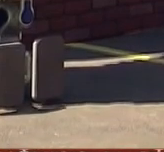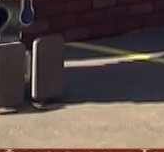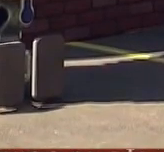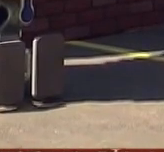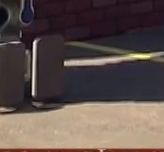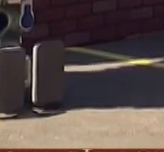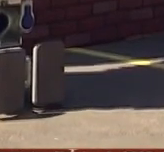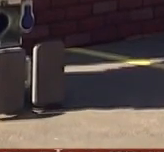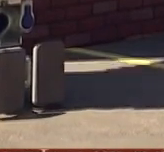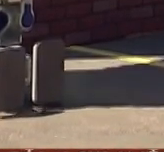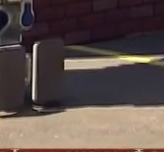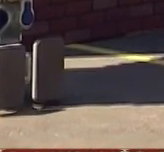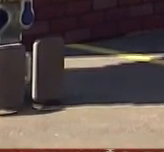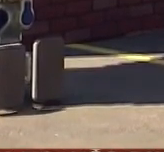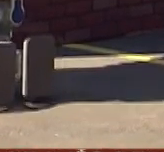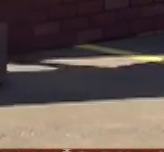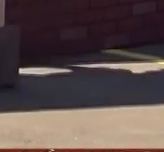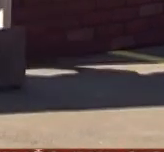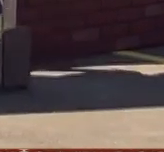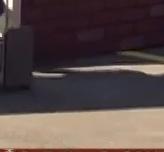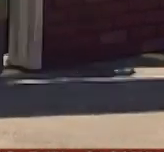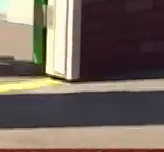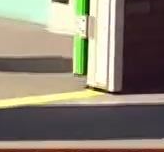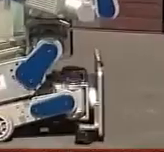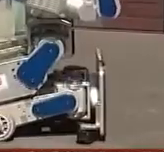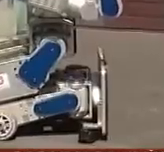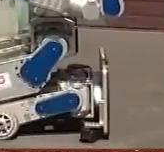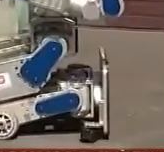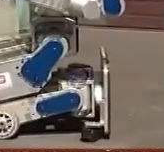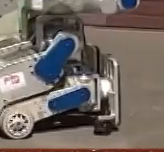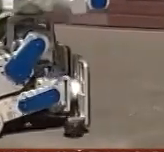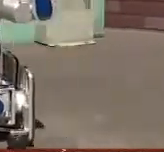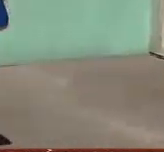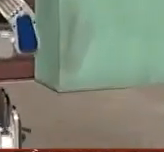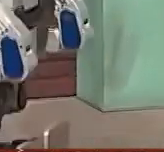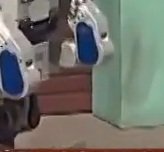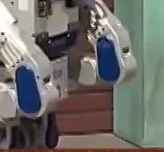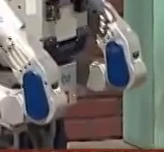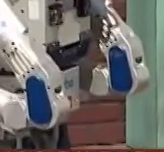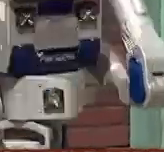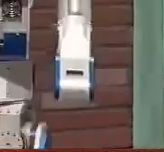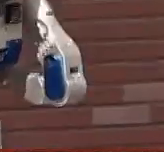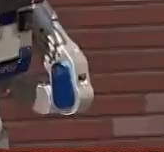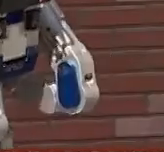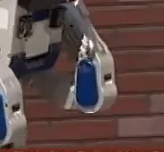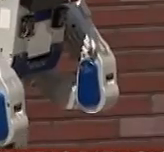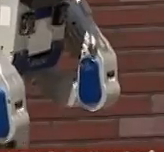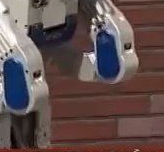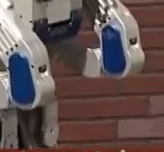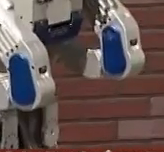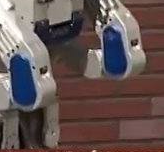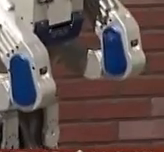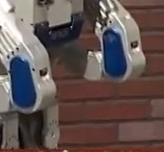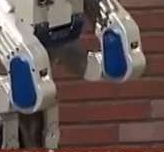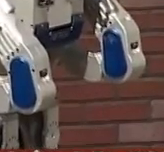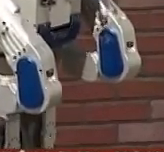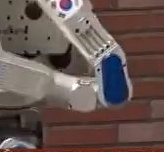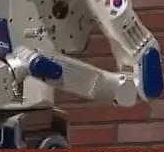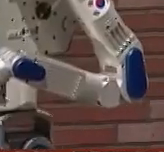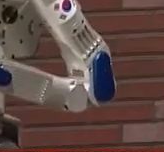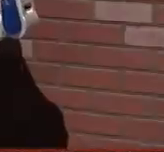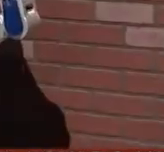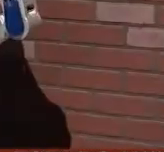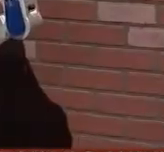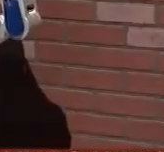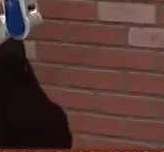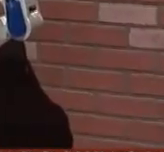actividades donde no se quiera arriesgar vidas humanas. Como ves, Omar, esta es la información el día de hoy en materia de redes, innovación,